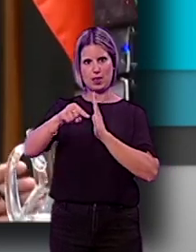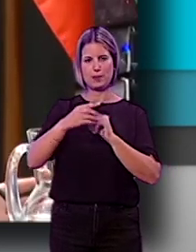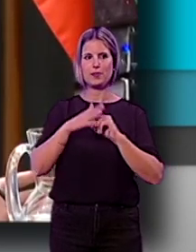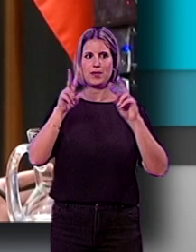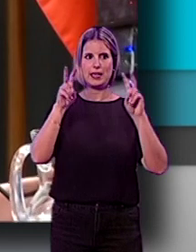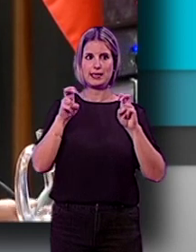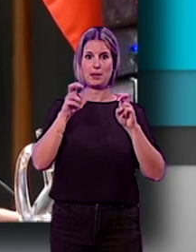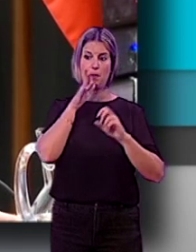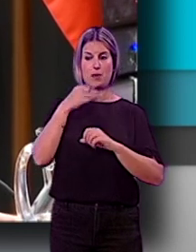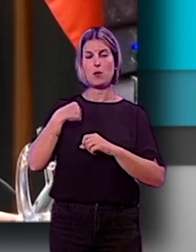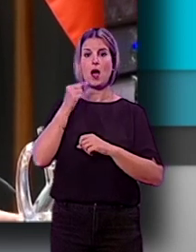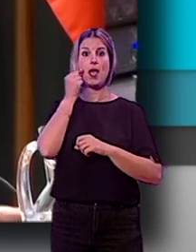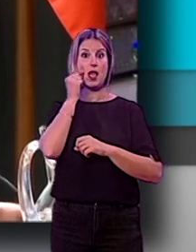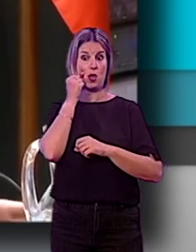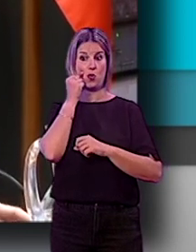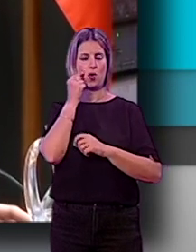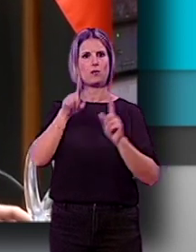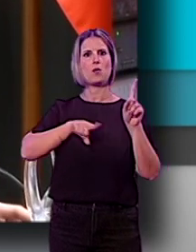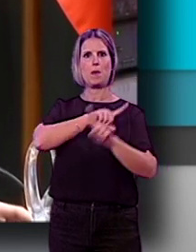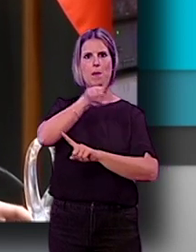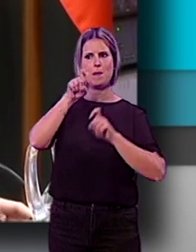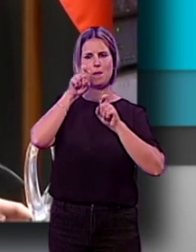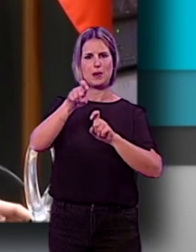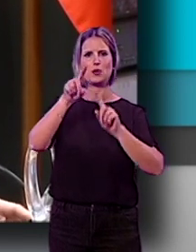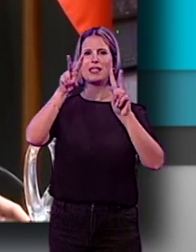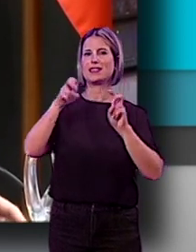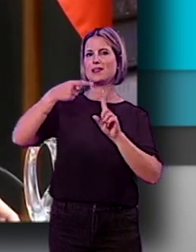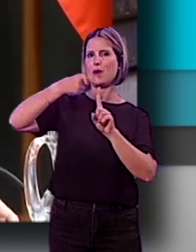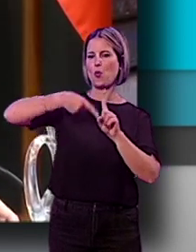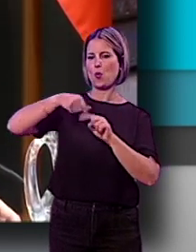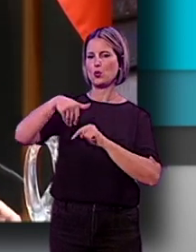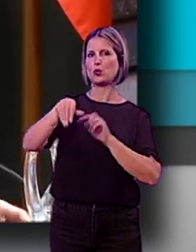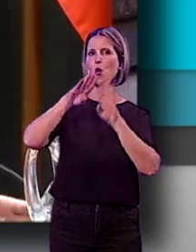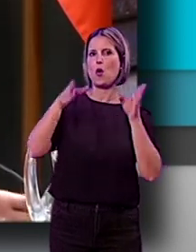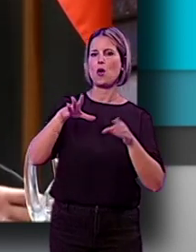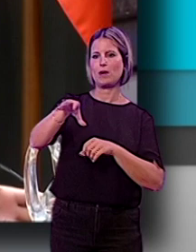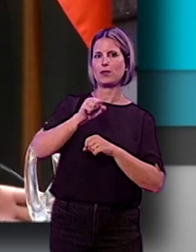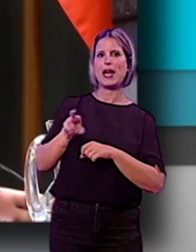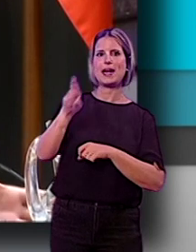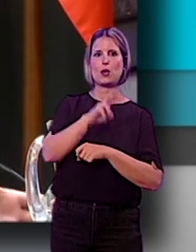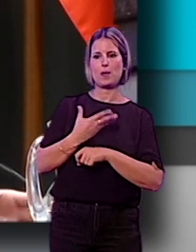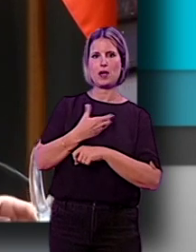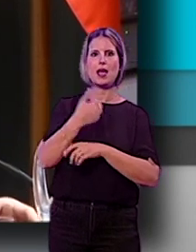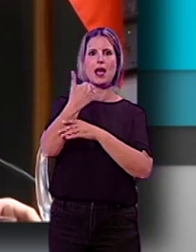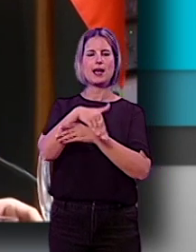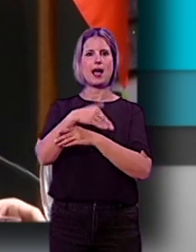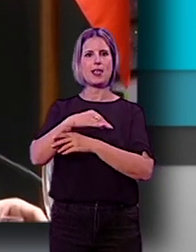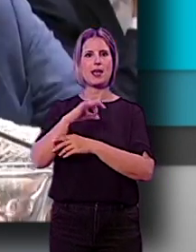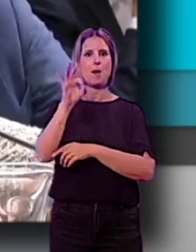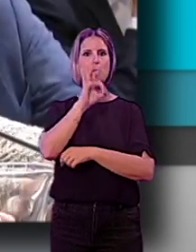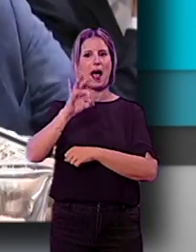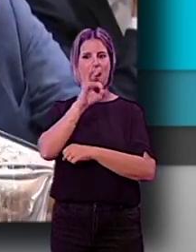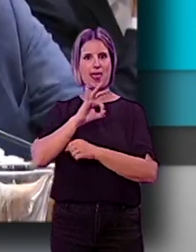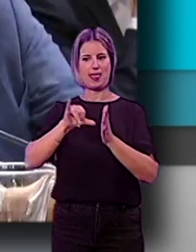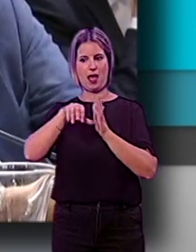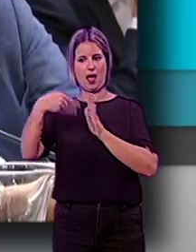Por su parte, Eduardo Castillo ha formulado una pregunta acerca del uso que va a tener el local recuperado por el ayuntamiento en la calle Palencia, junto a